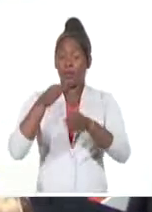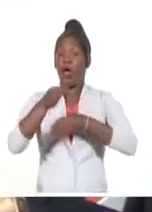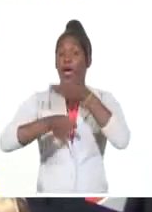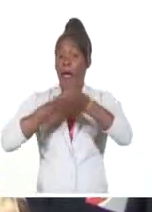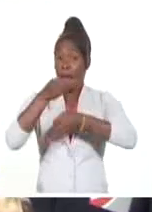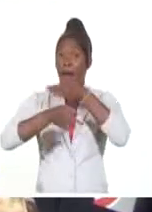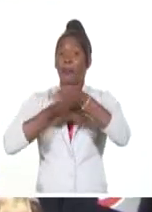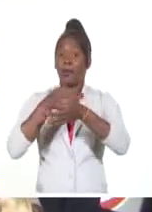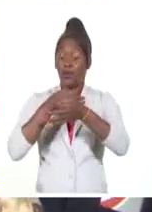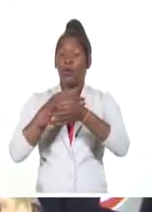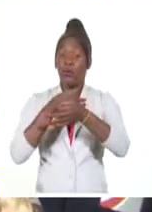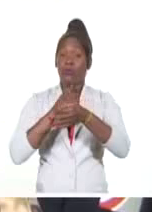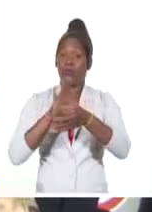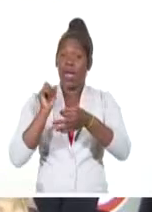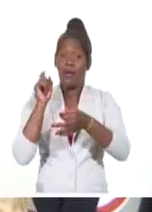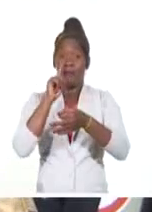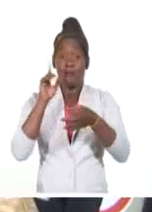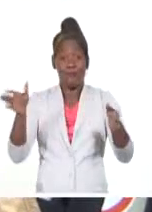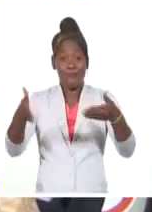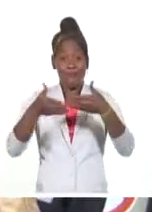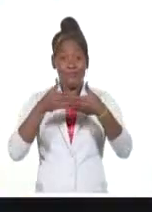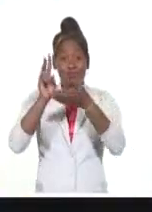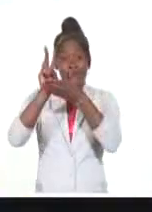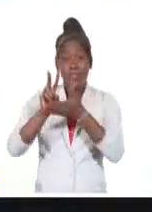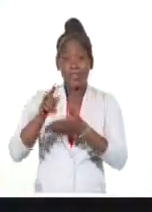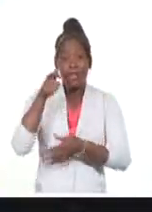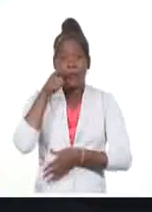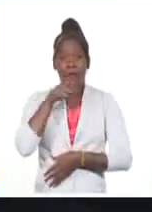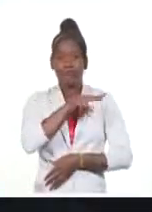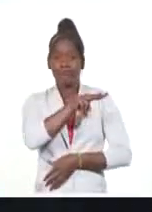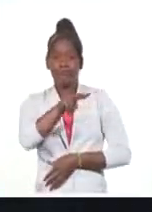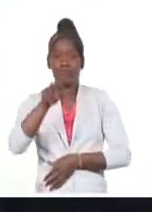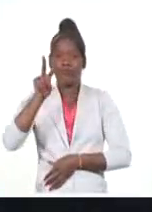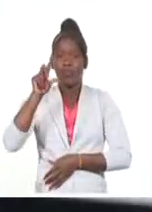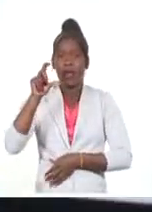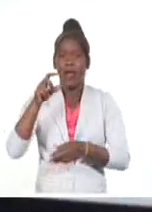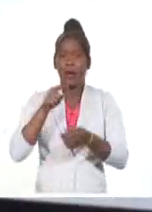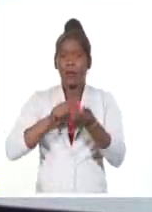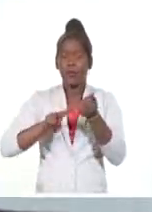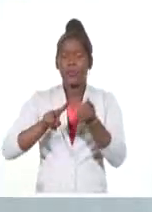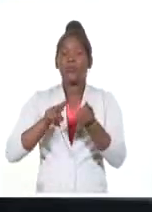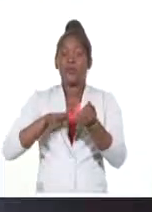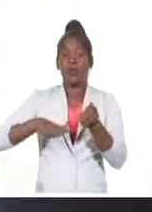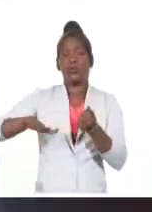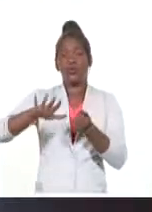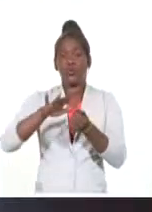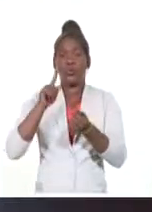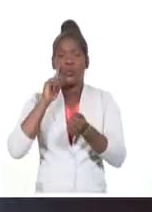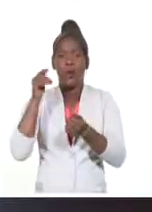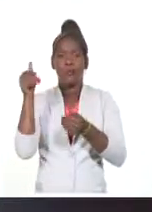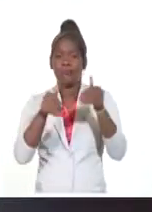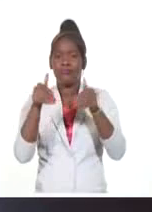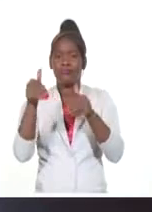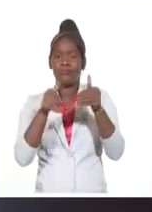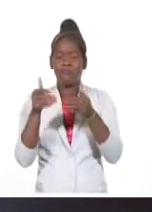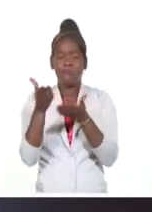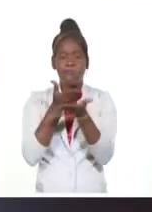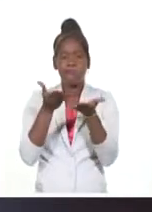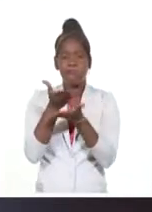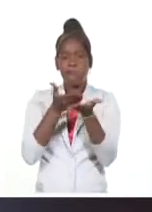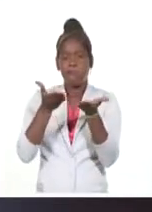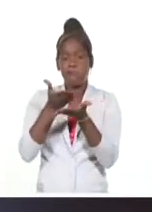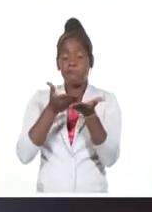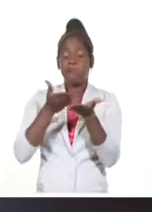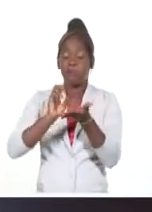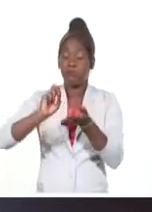durante las conclusiones de la visita gubernamental a Villa Clara, que encabezó junto al también miembro del Buro Político y Vicepresidente de la República,